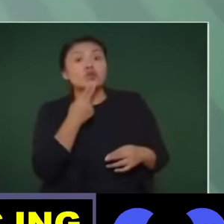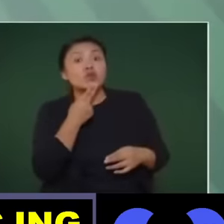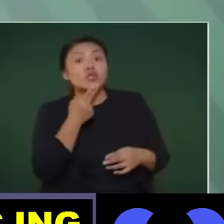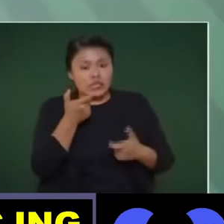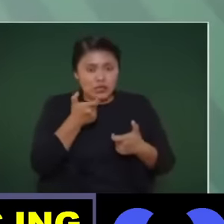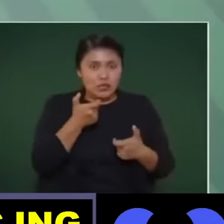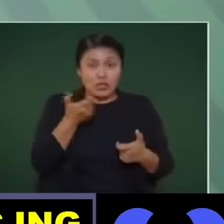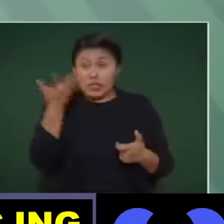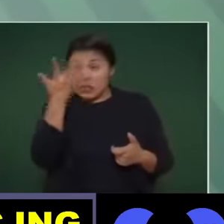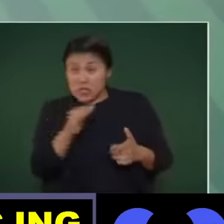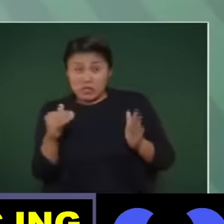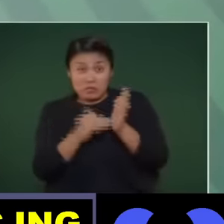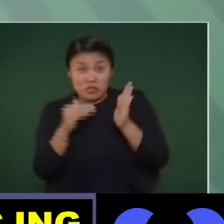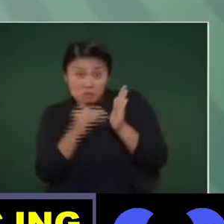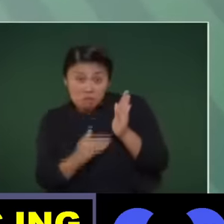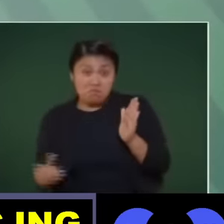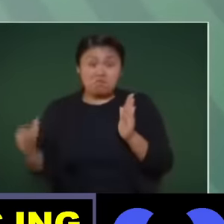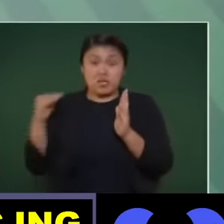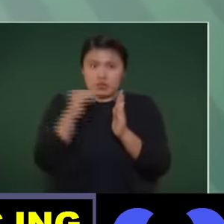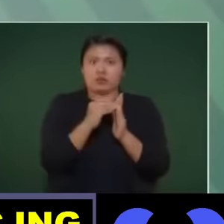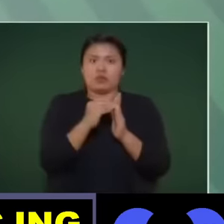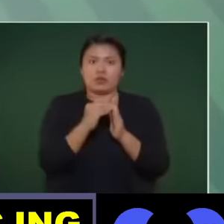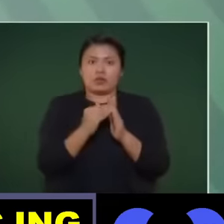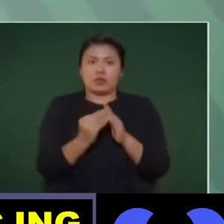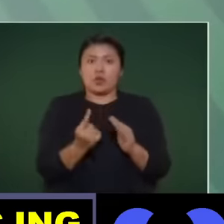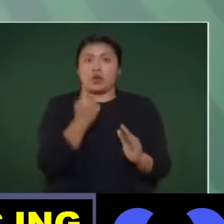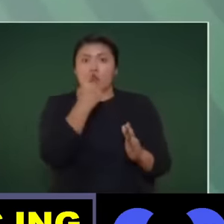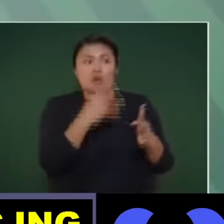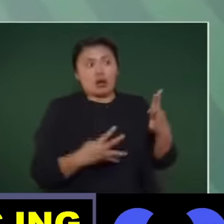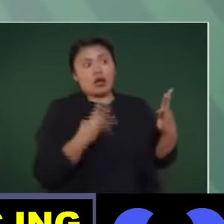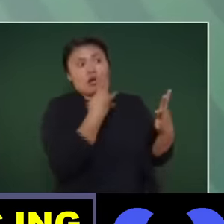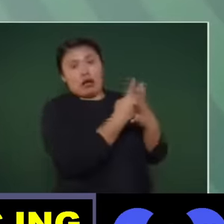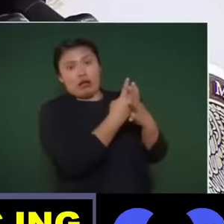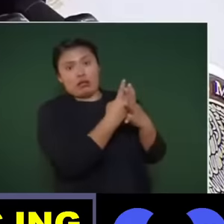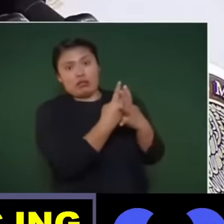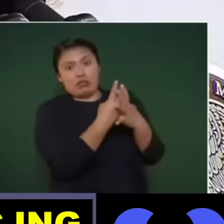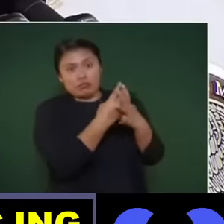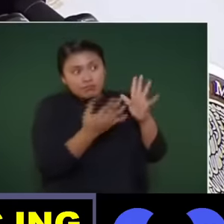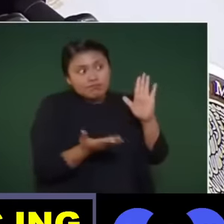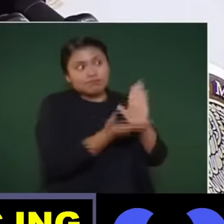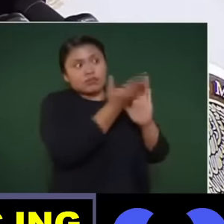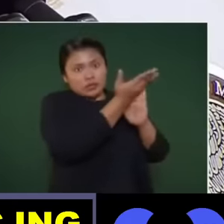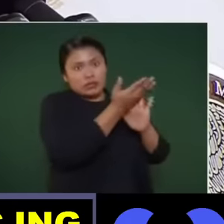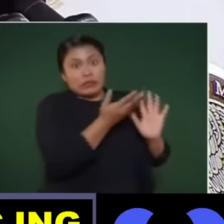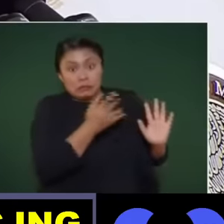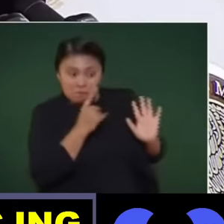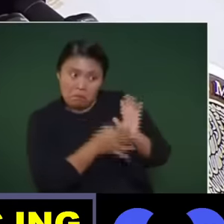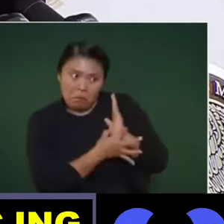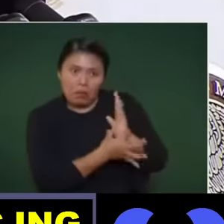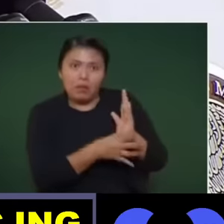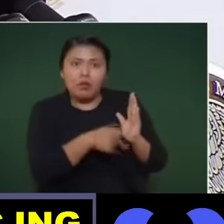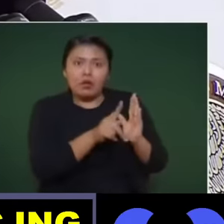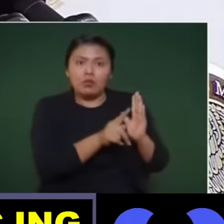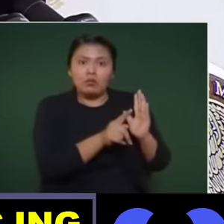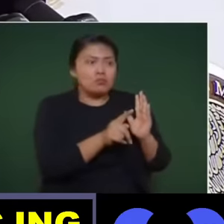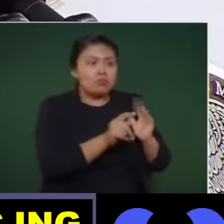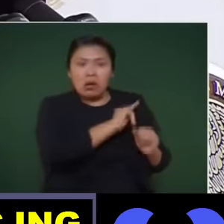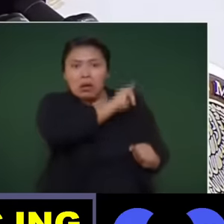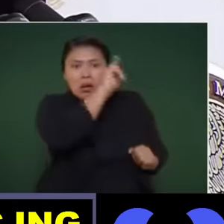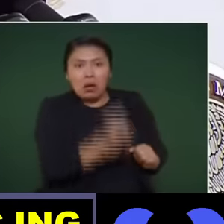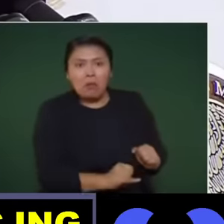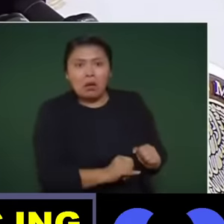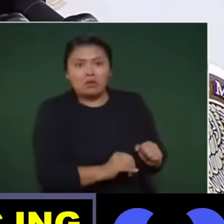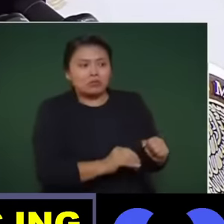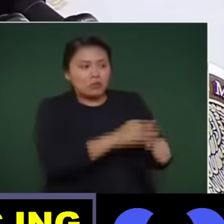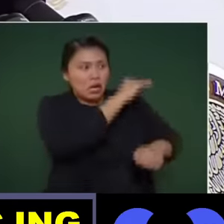más de diez mil millones, de un penal que nunca fue terminado y que fue